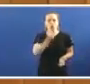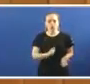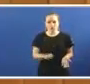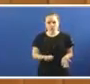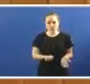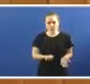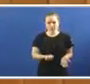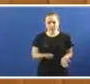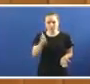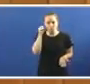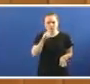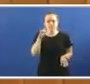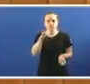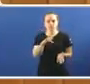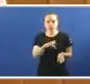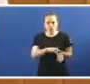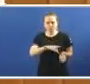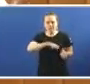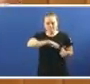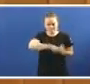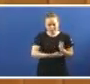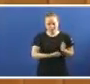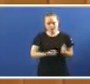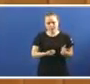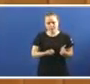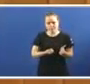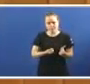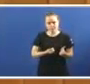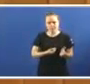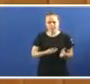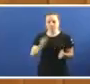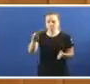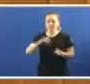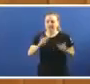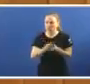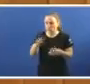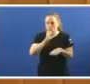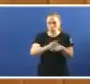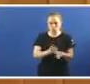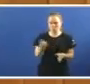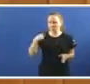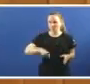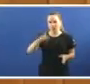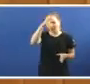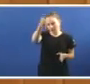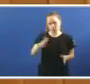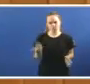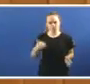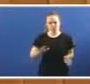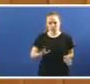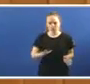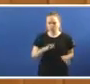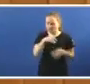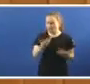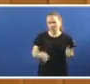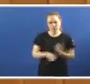Tiberon un peche Solicitaron reunións que vostedes non cumpriron Os profesionais están fartos E a día de hoxe siguen coa mesma